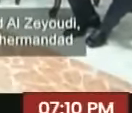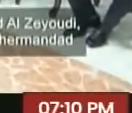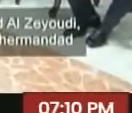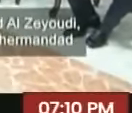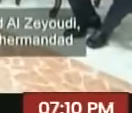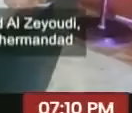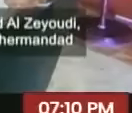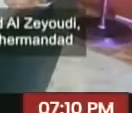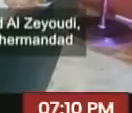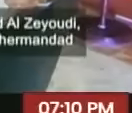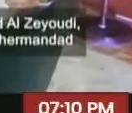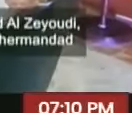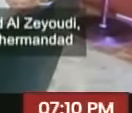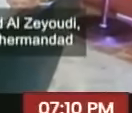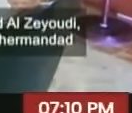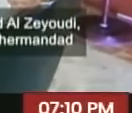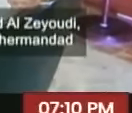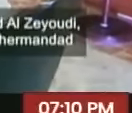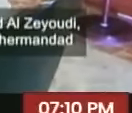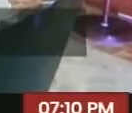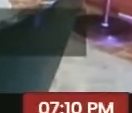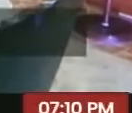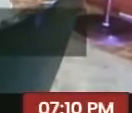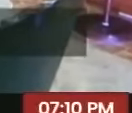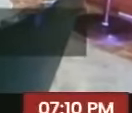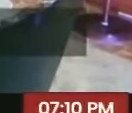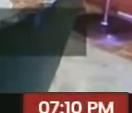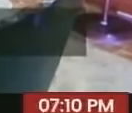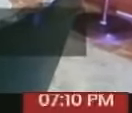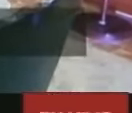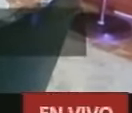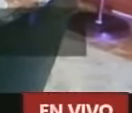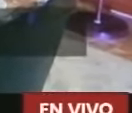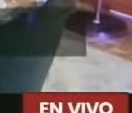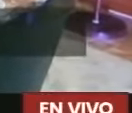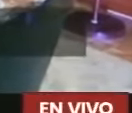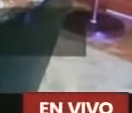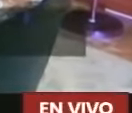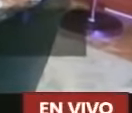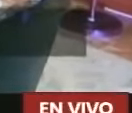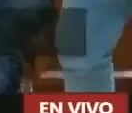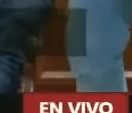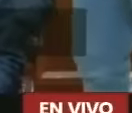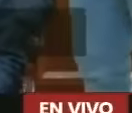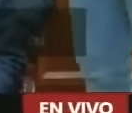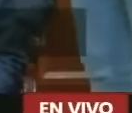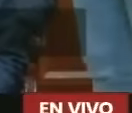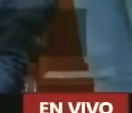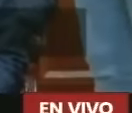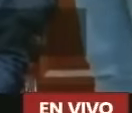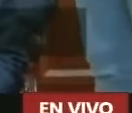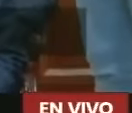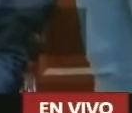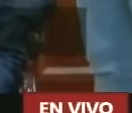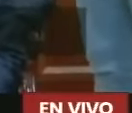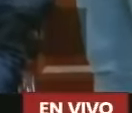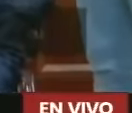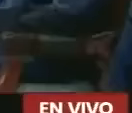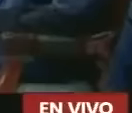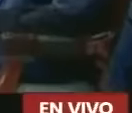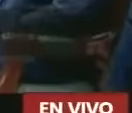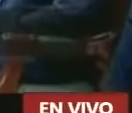estratégicas y fortalecer los lazos de hermandad entre ambas naciones la visita fue propicia para explorar